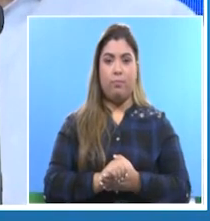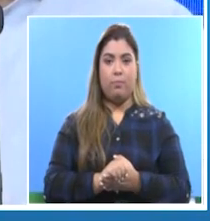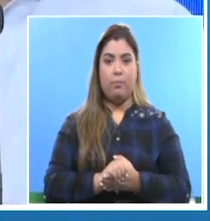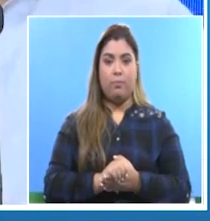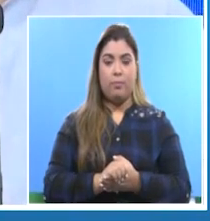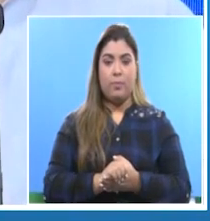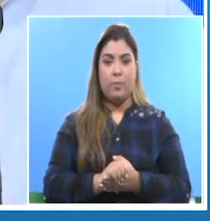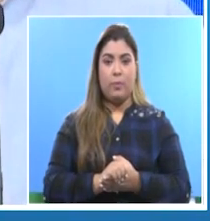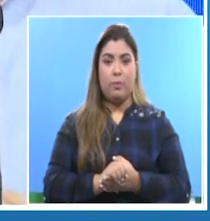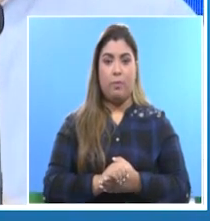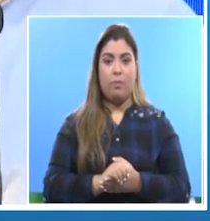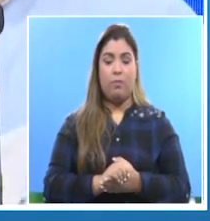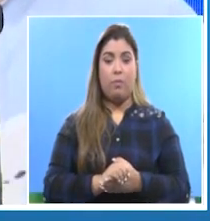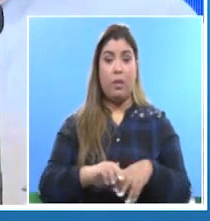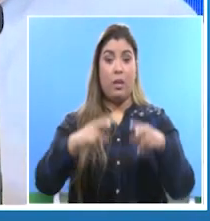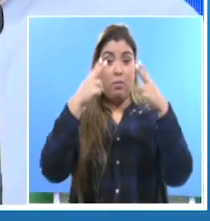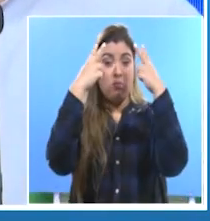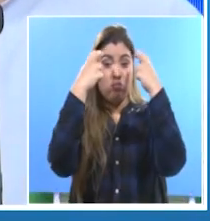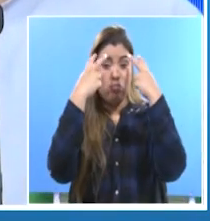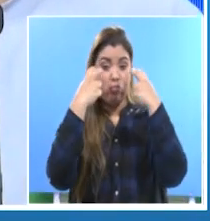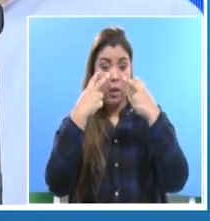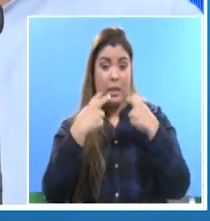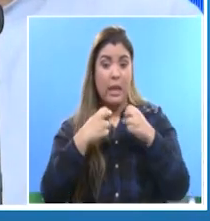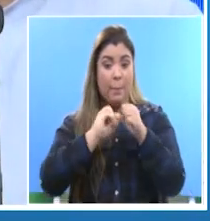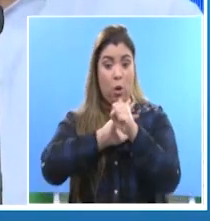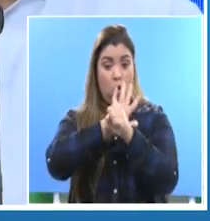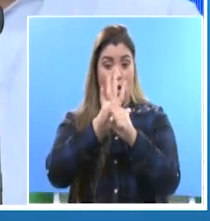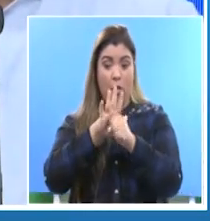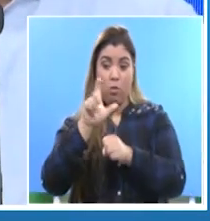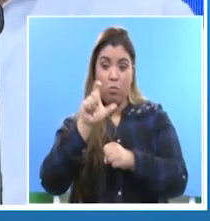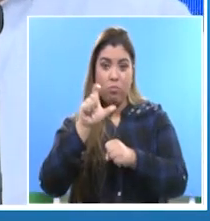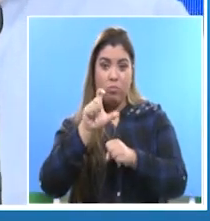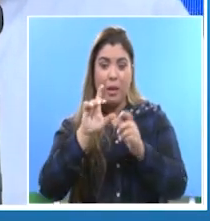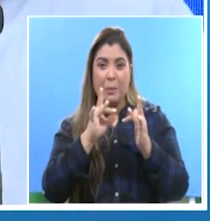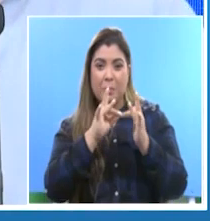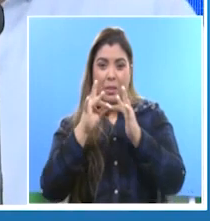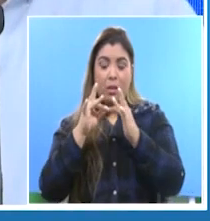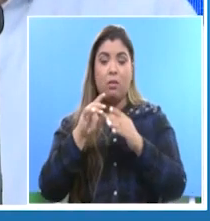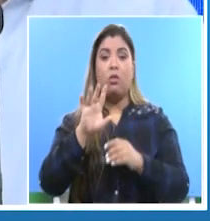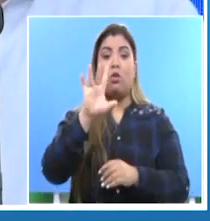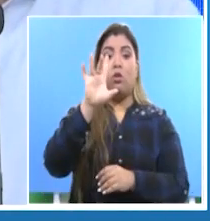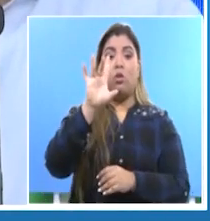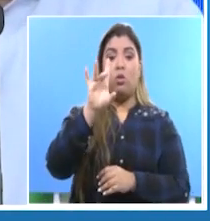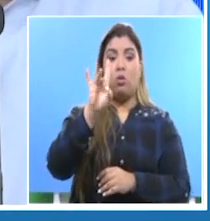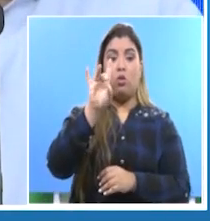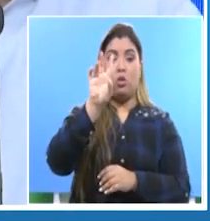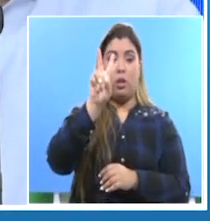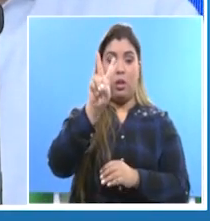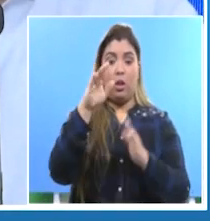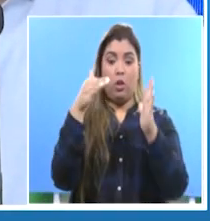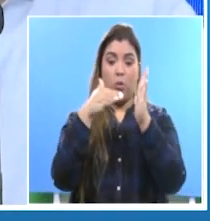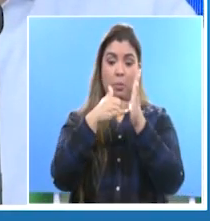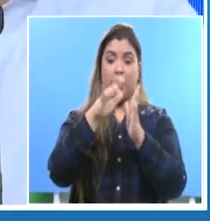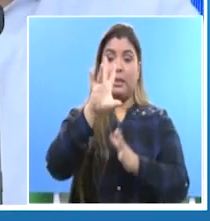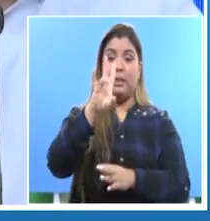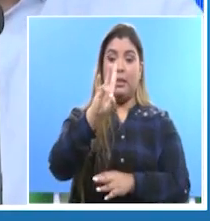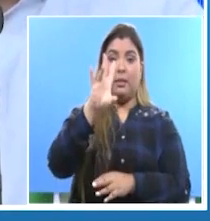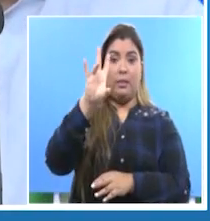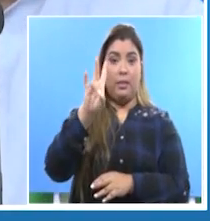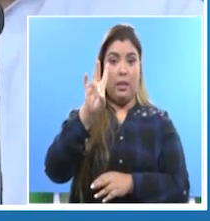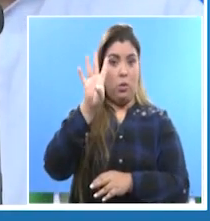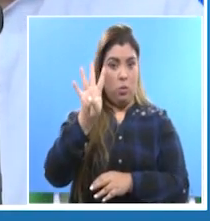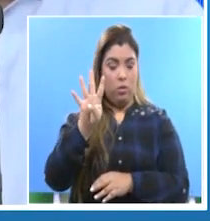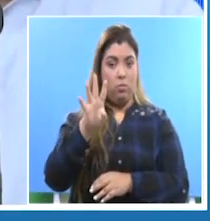Respecto a la cantidad de pruebas realizadas, como mencioné, son 82.774, de las cuales